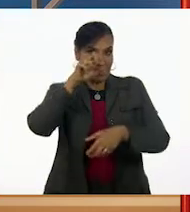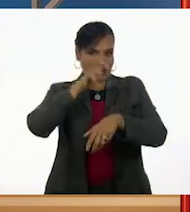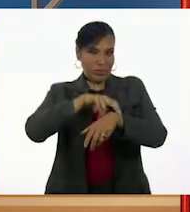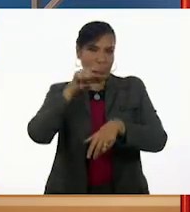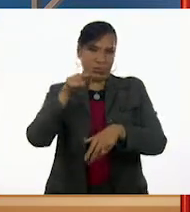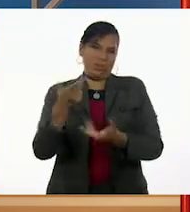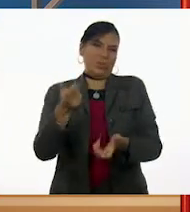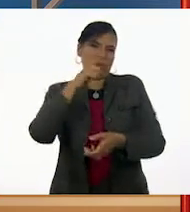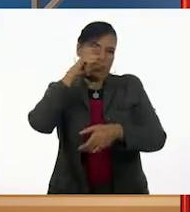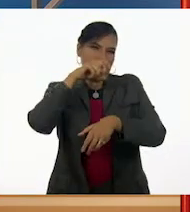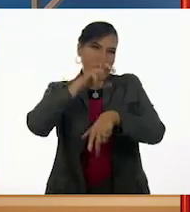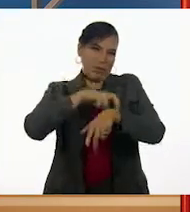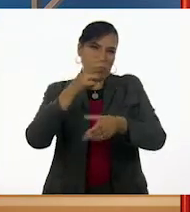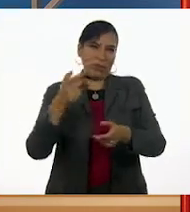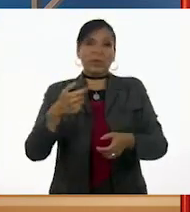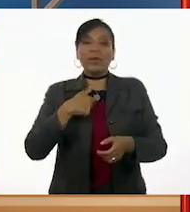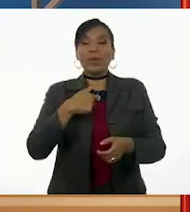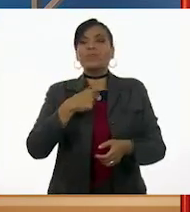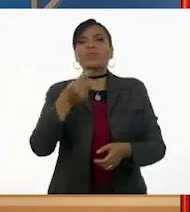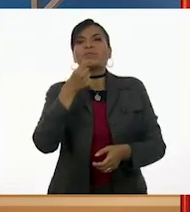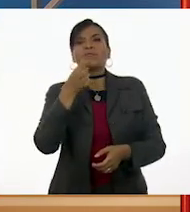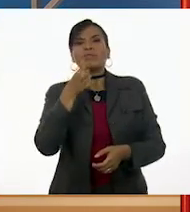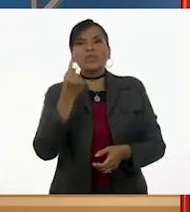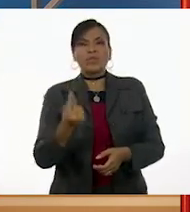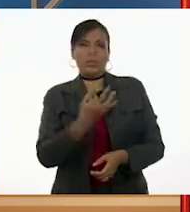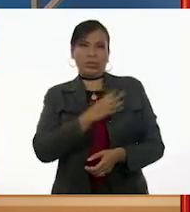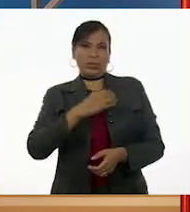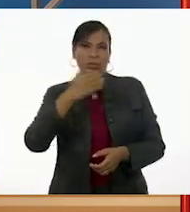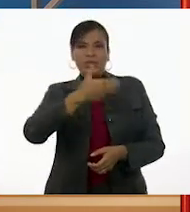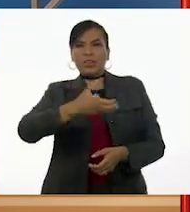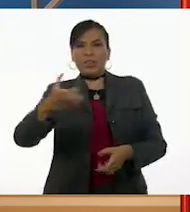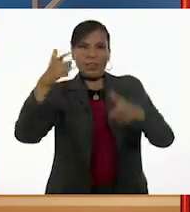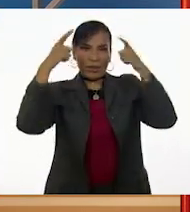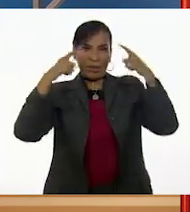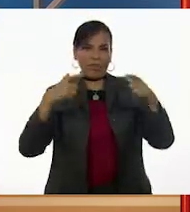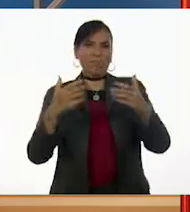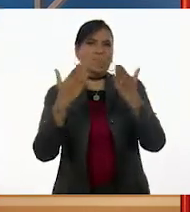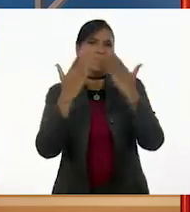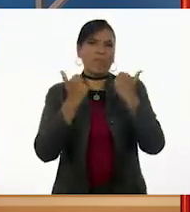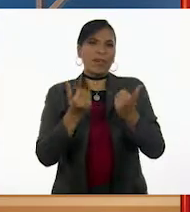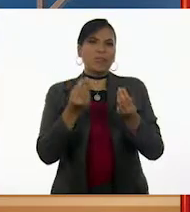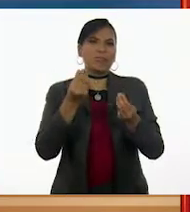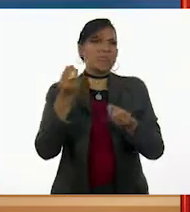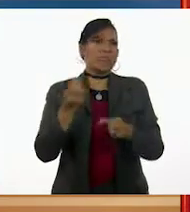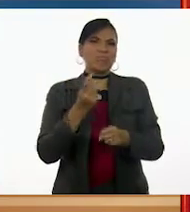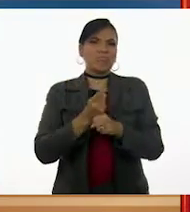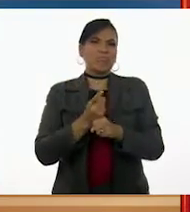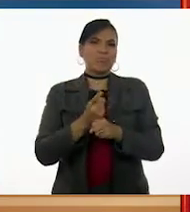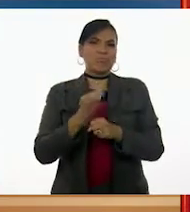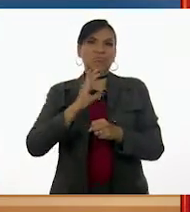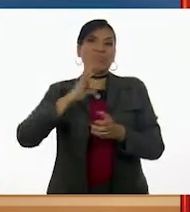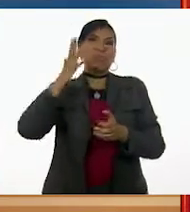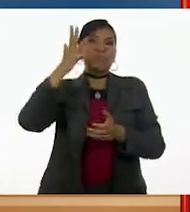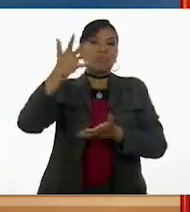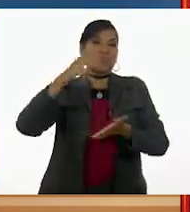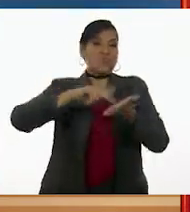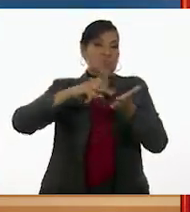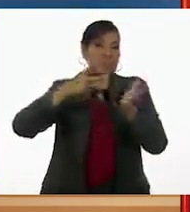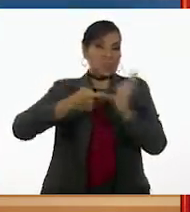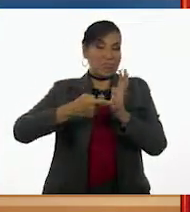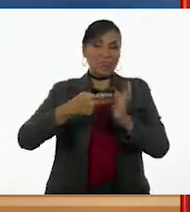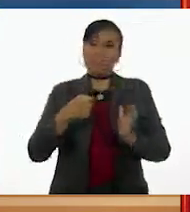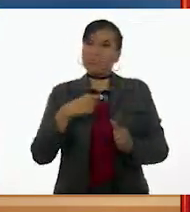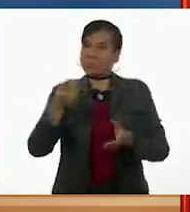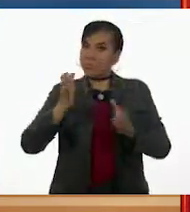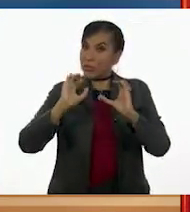tú eres un loro. Yo soy un niño, hijo de campesinos, y no tengo muchas oportunidades de ser ingeniero. Oh,